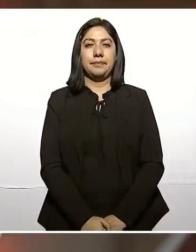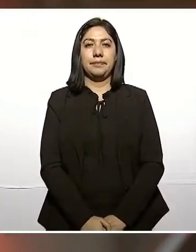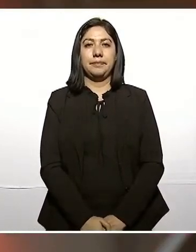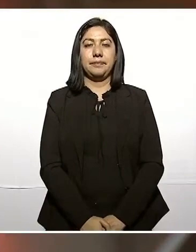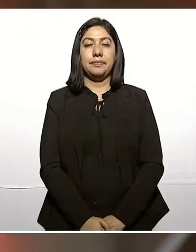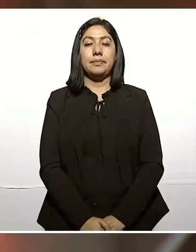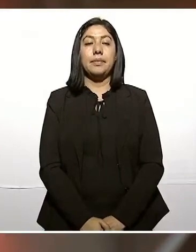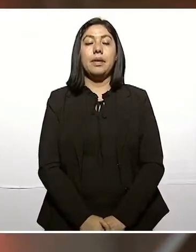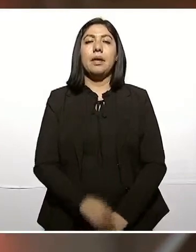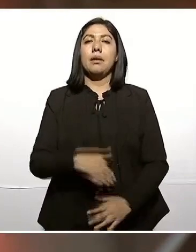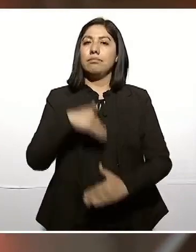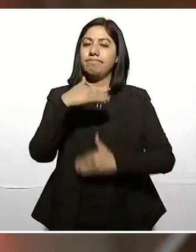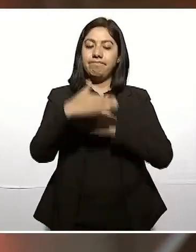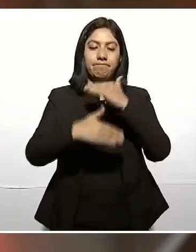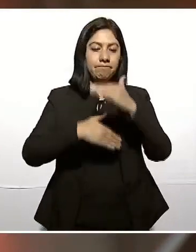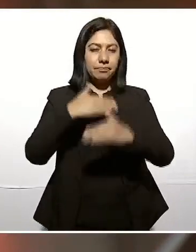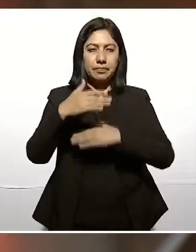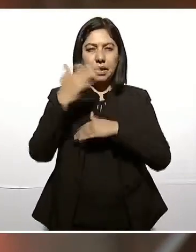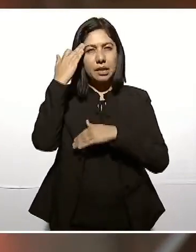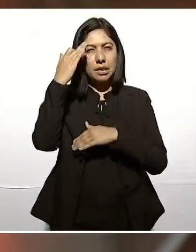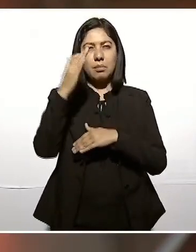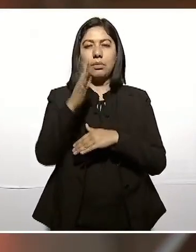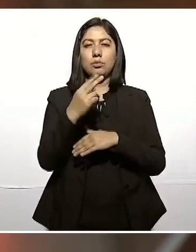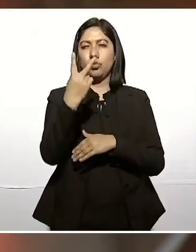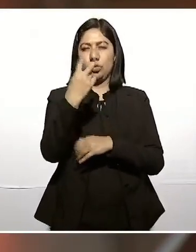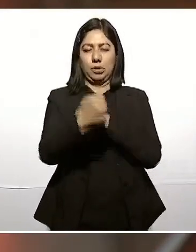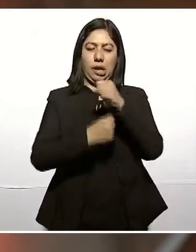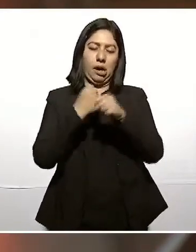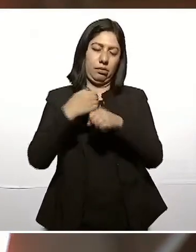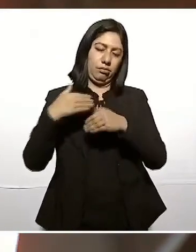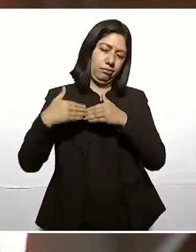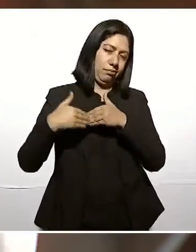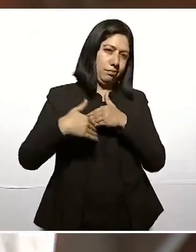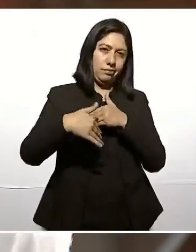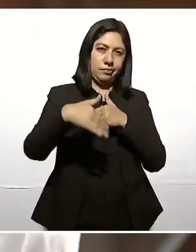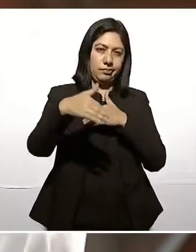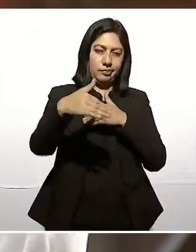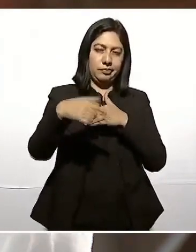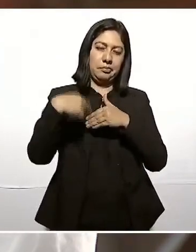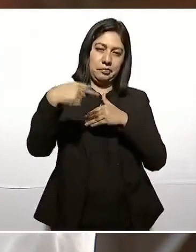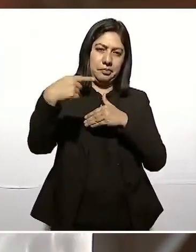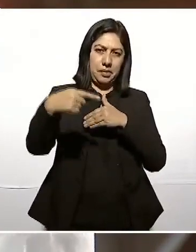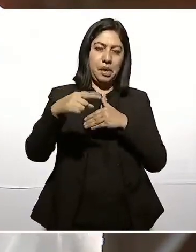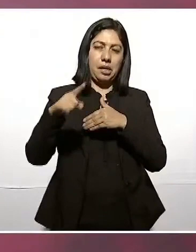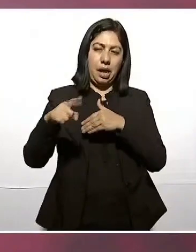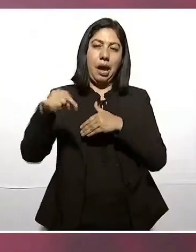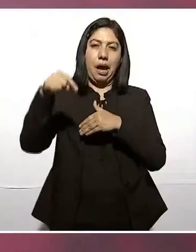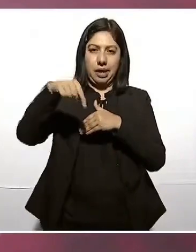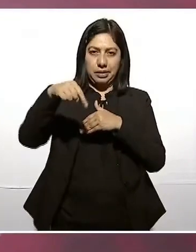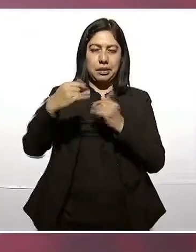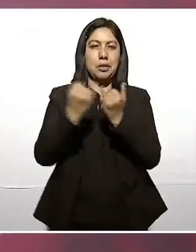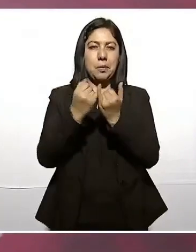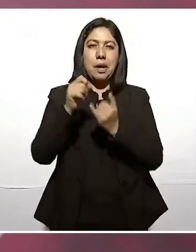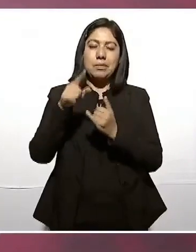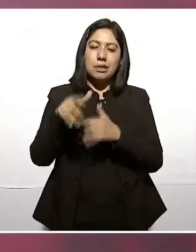Luego, como a los dos años, porque ya había movimientos aquí en